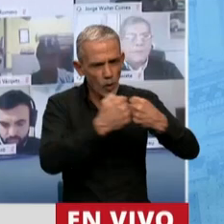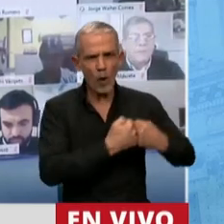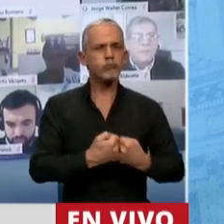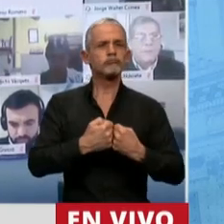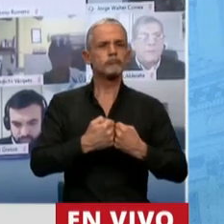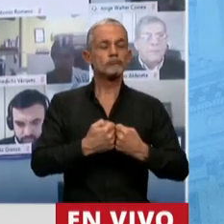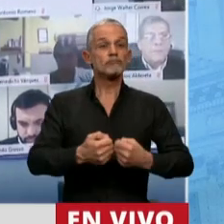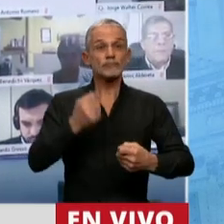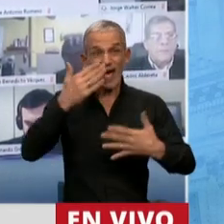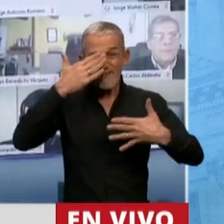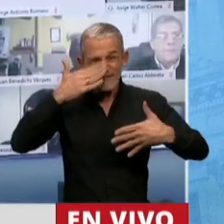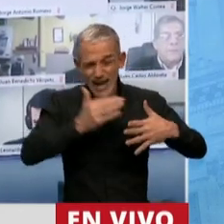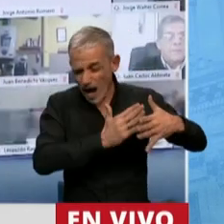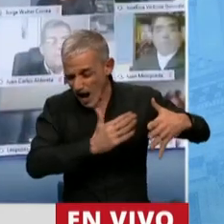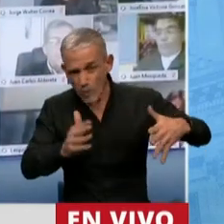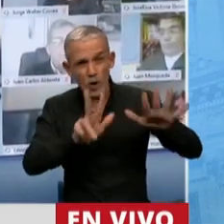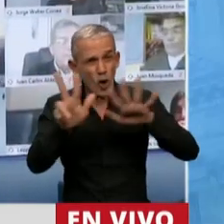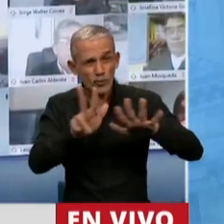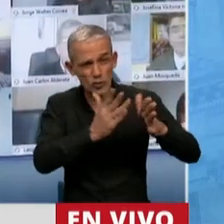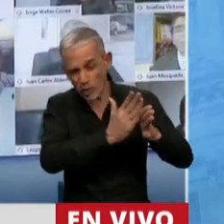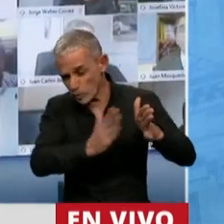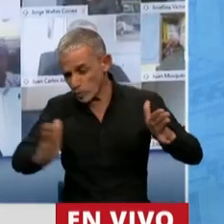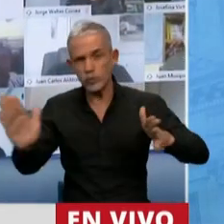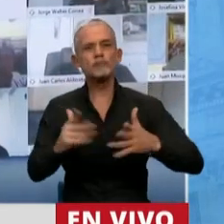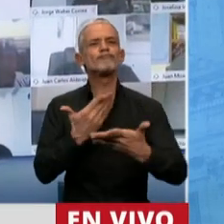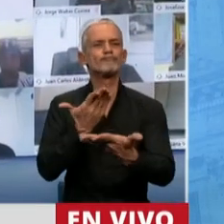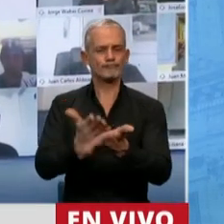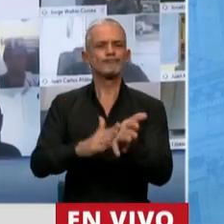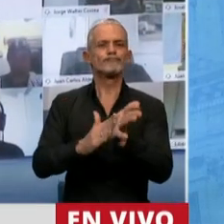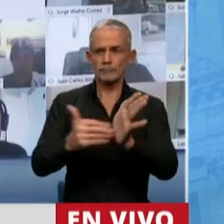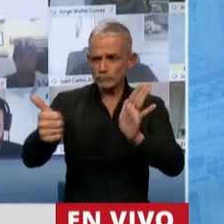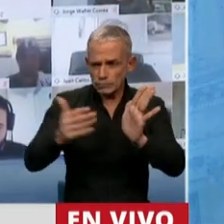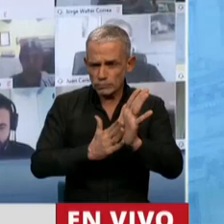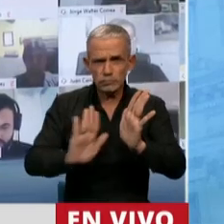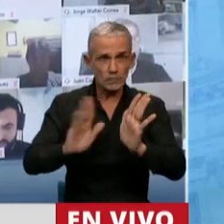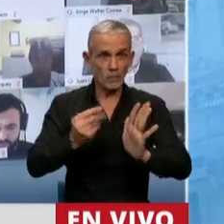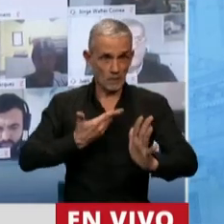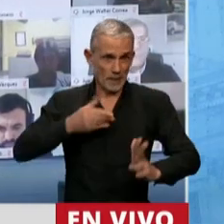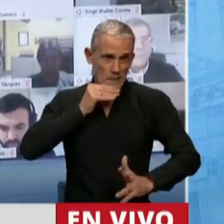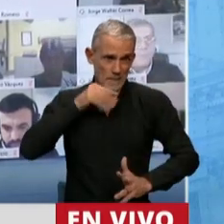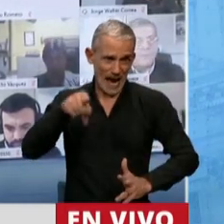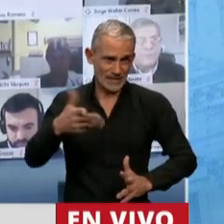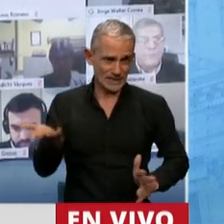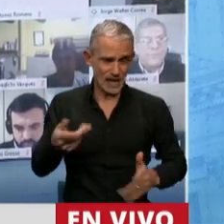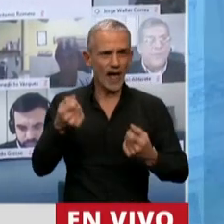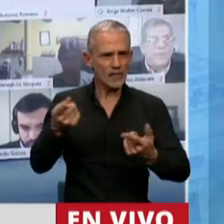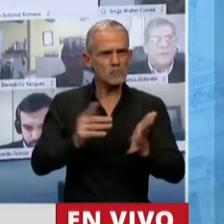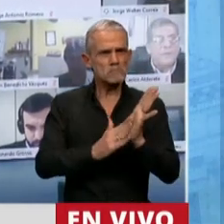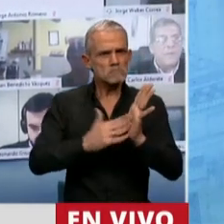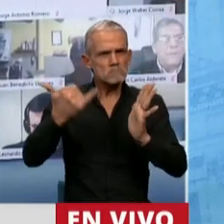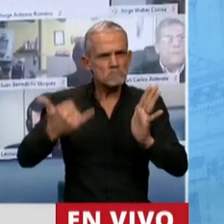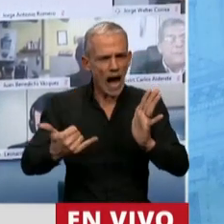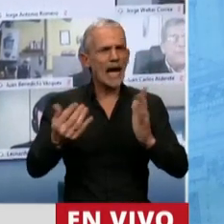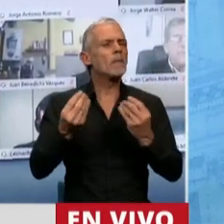se terminó proponiendo de dar las garantías pertinentes, que la Presidencia dé las garantías pertinentes